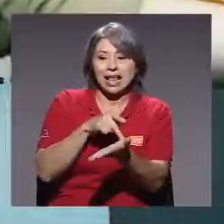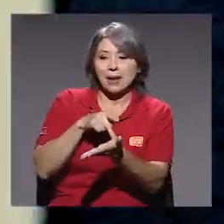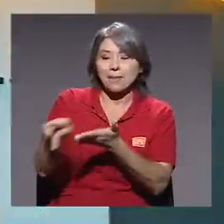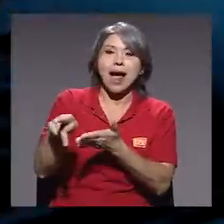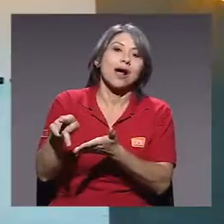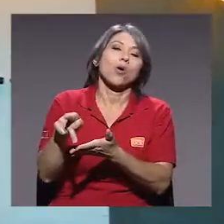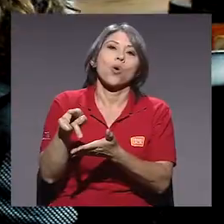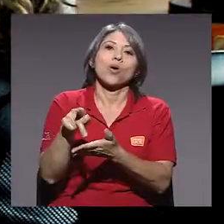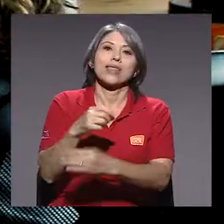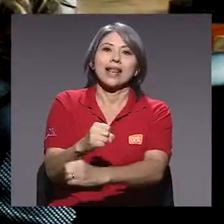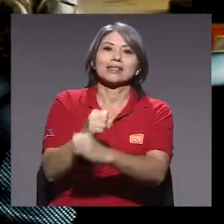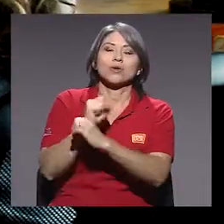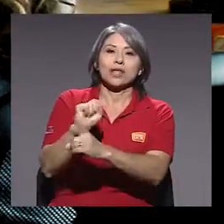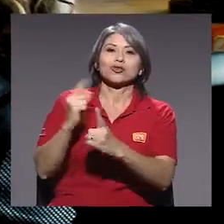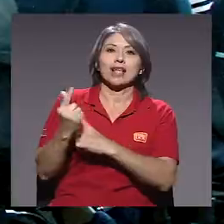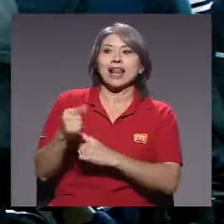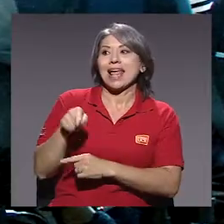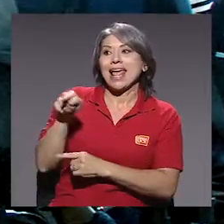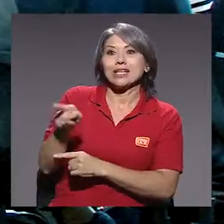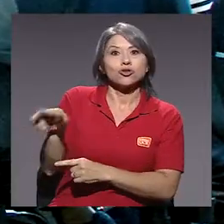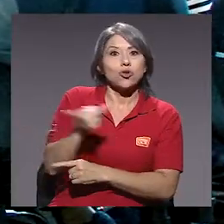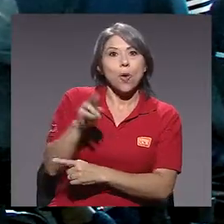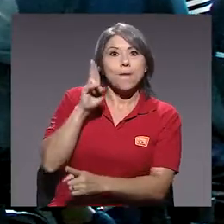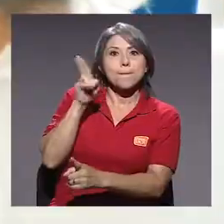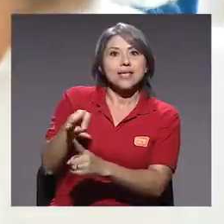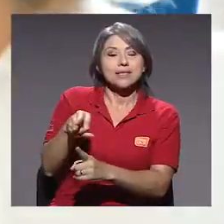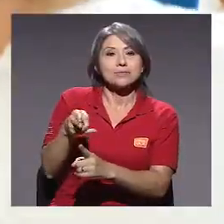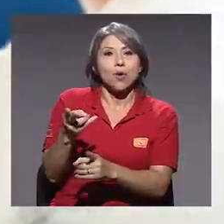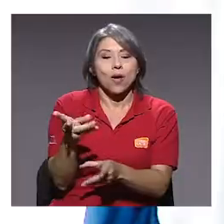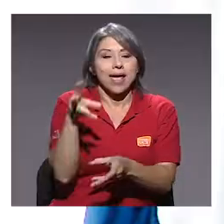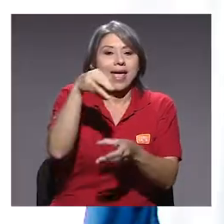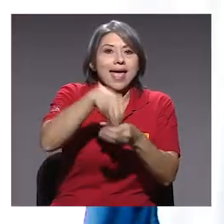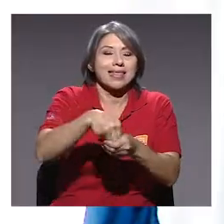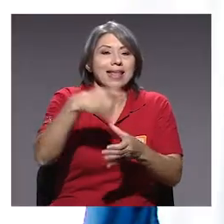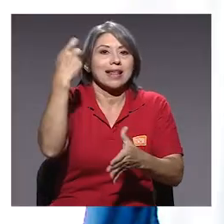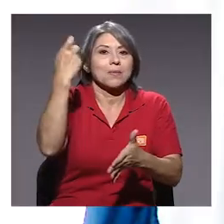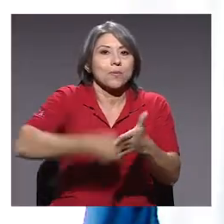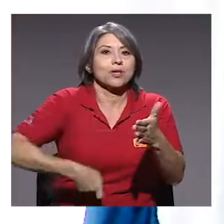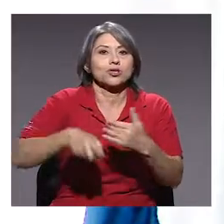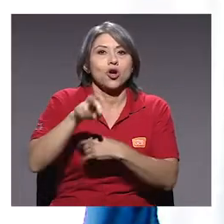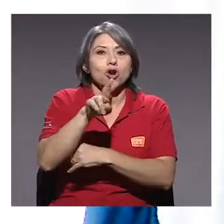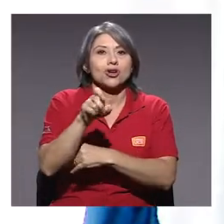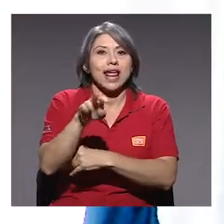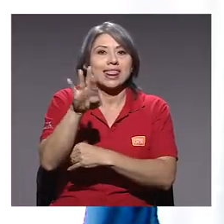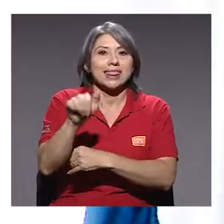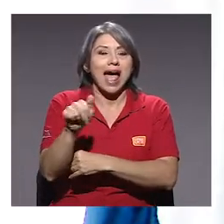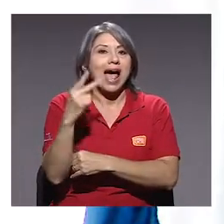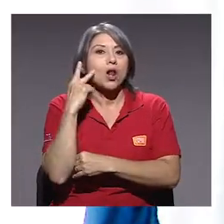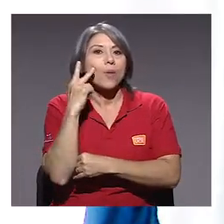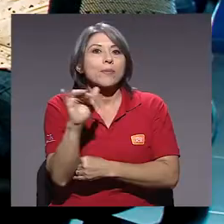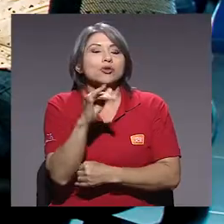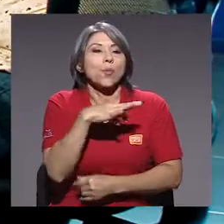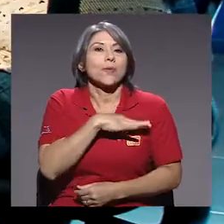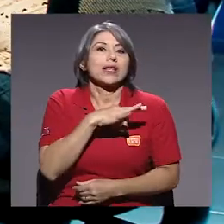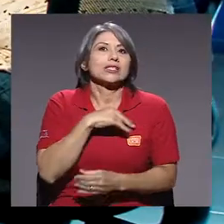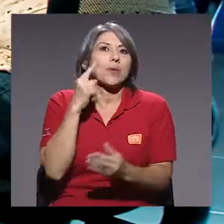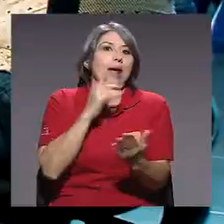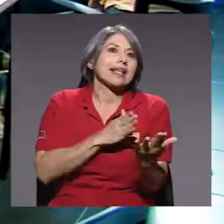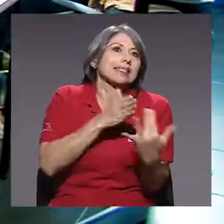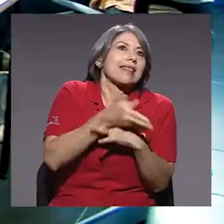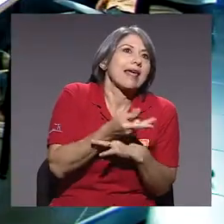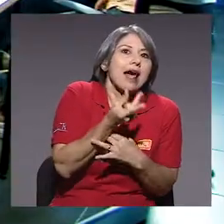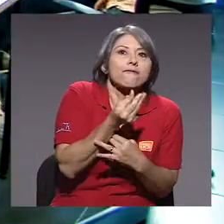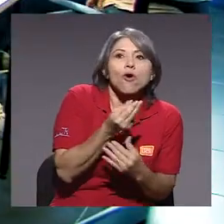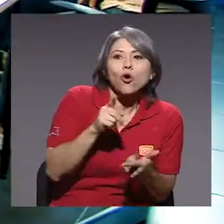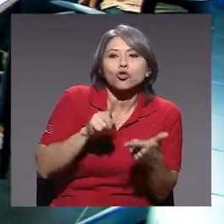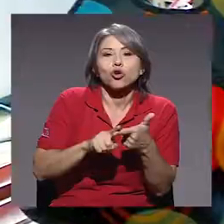a la seguridad social. Esa misma modalidad entra en el impuesto sobre la renta. Entonces lo vemos como un beneficio, como un beneficio para acceder a un montón de cosas,